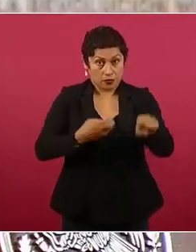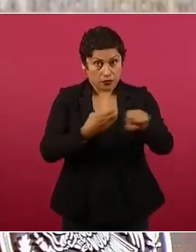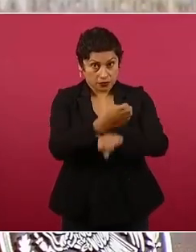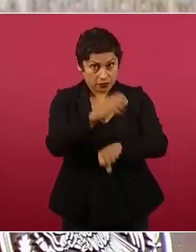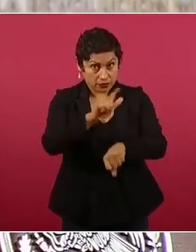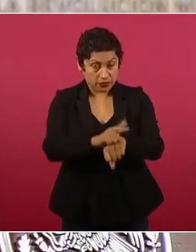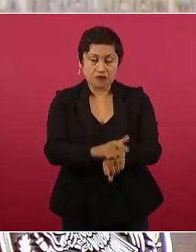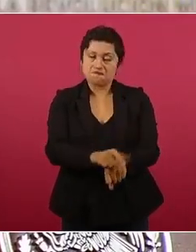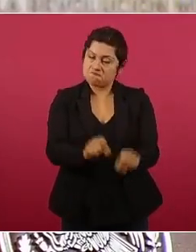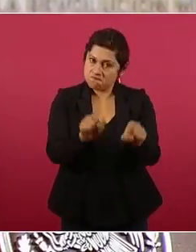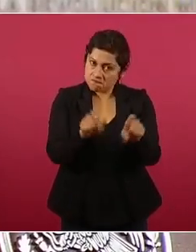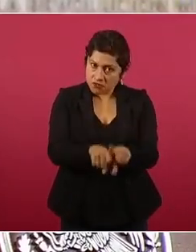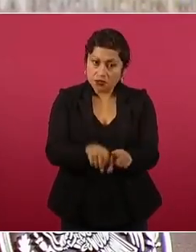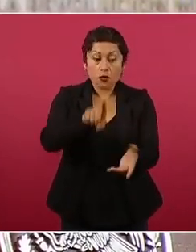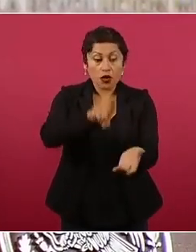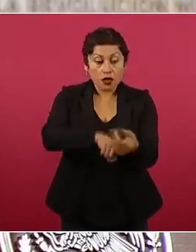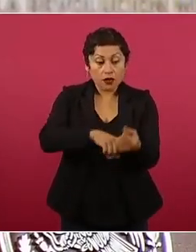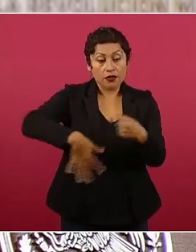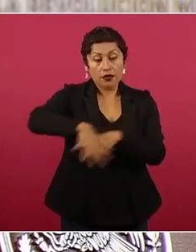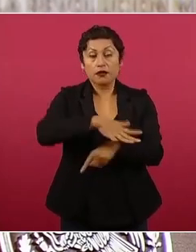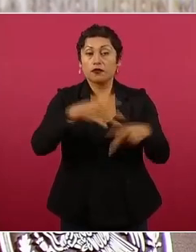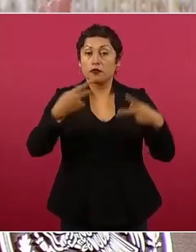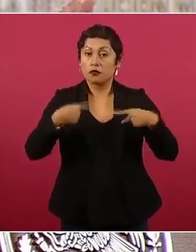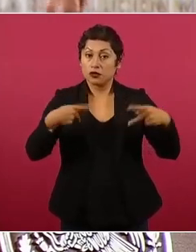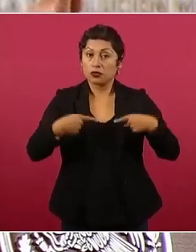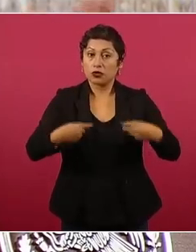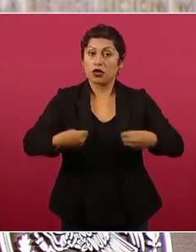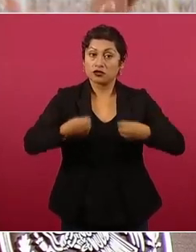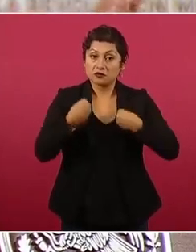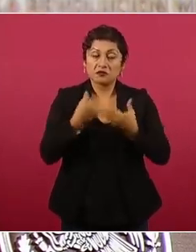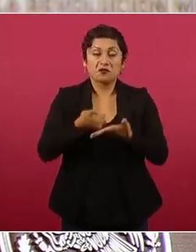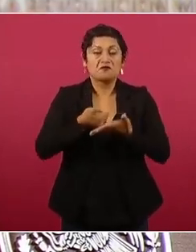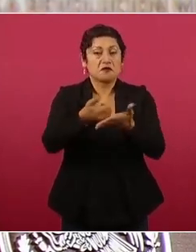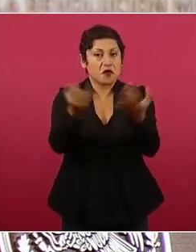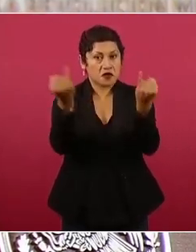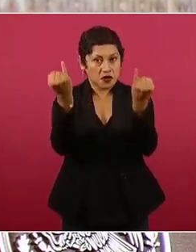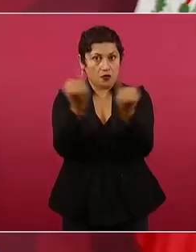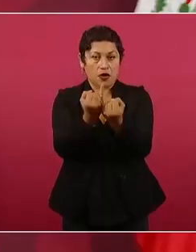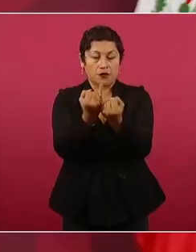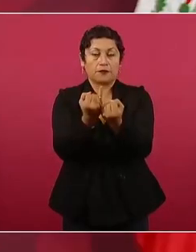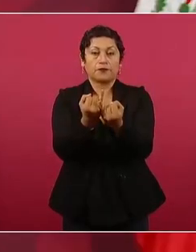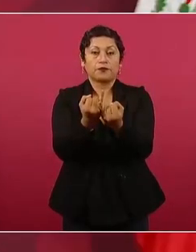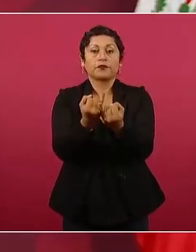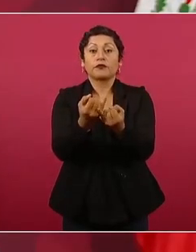Es importante que se conozcan algunos datos.